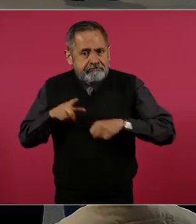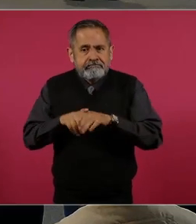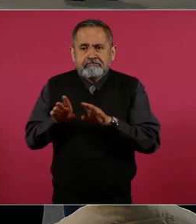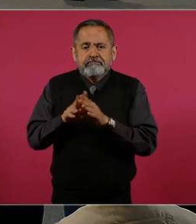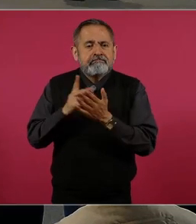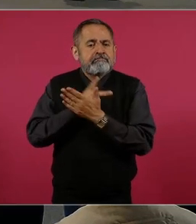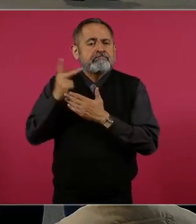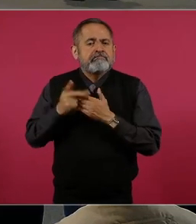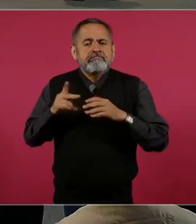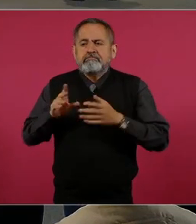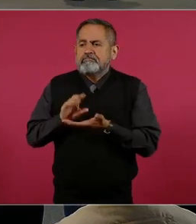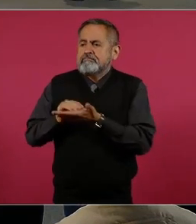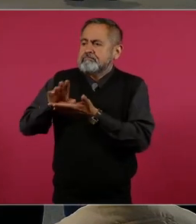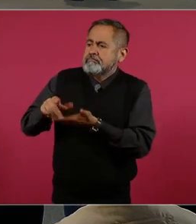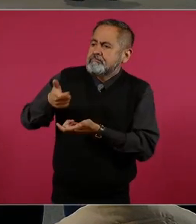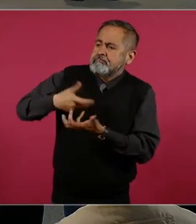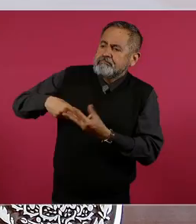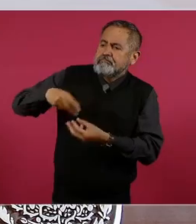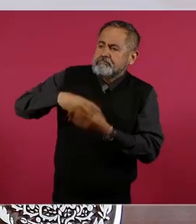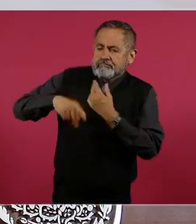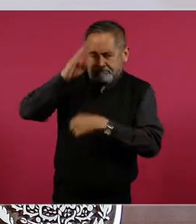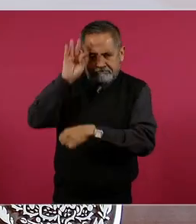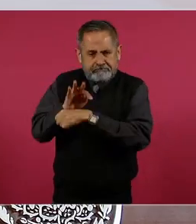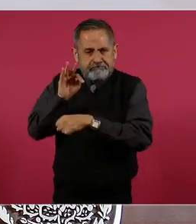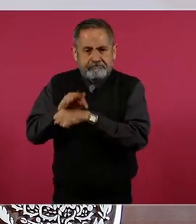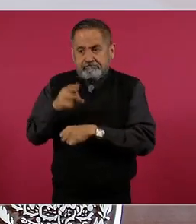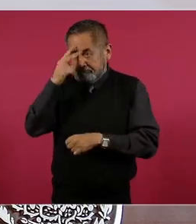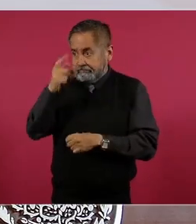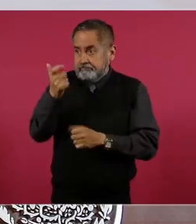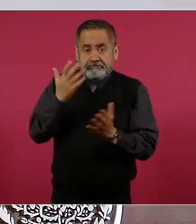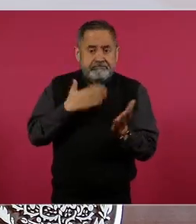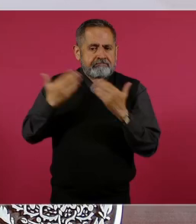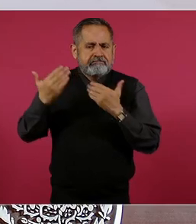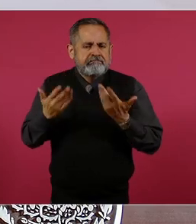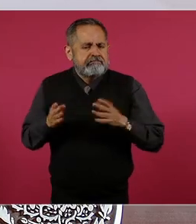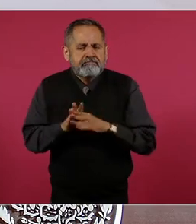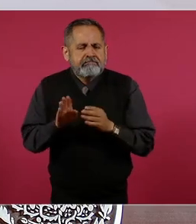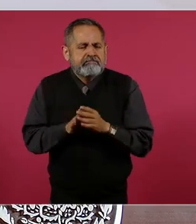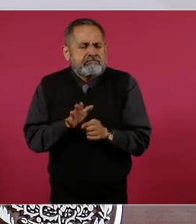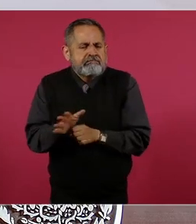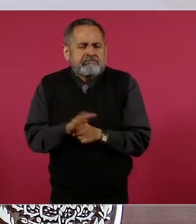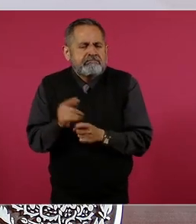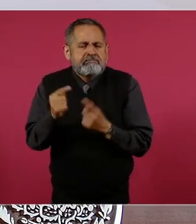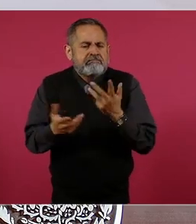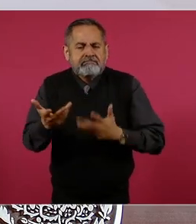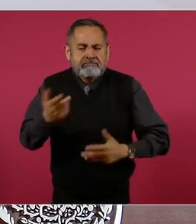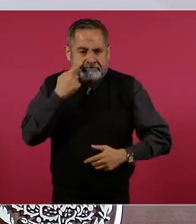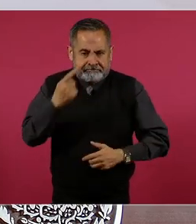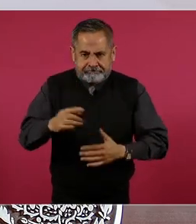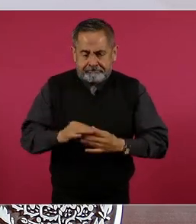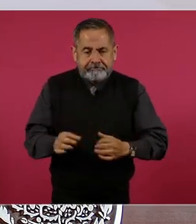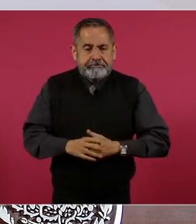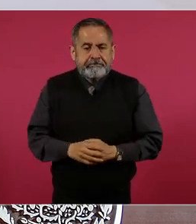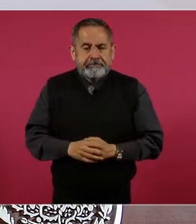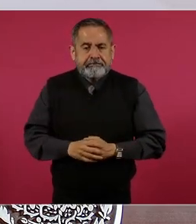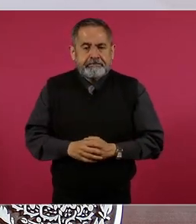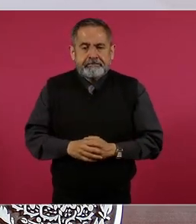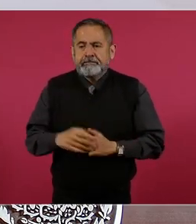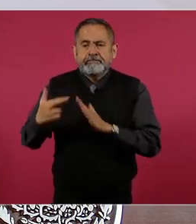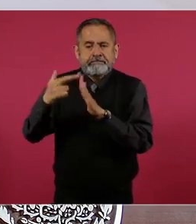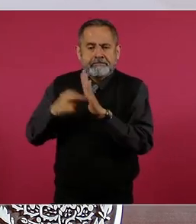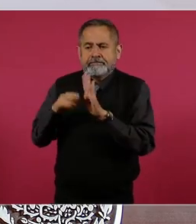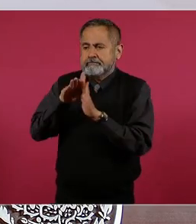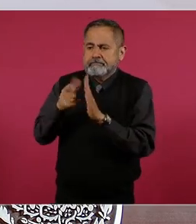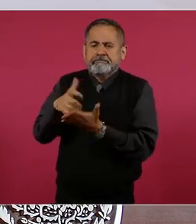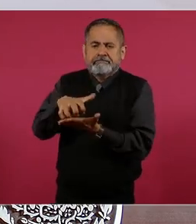prioritarios de inversión en beneficio de la población y el desarrollo económico del país, se realizaron las siguientes acciones. Se aplicaron las medidas de austeridad